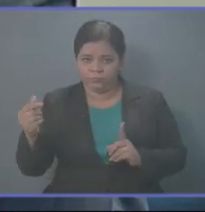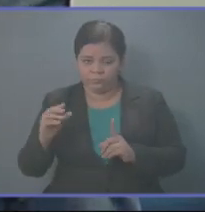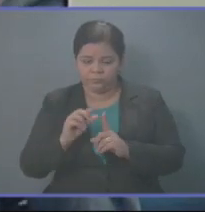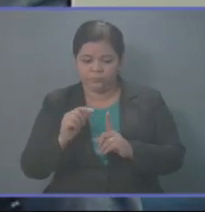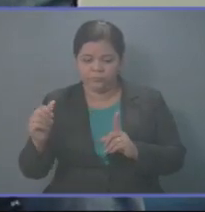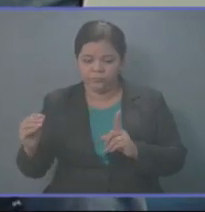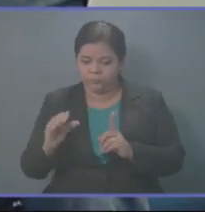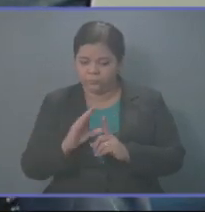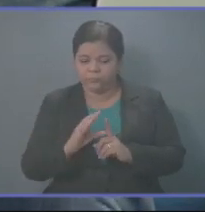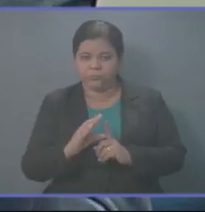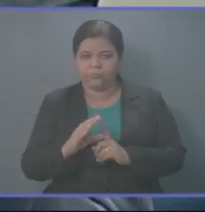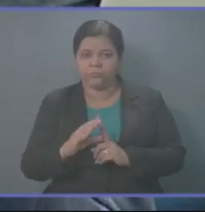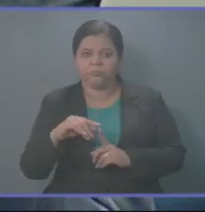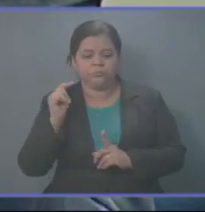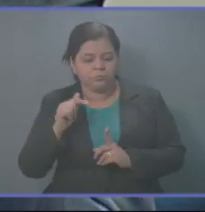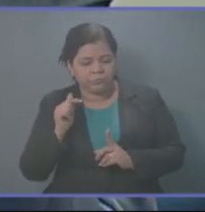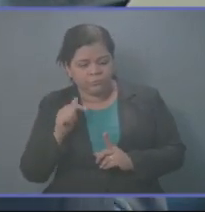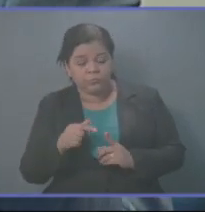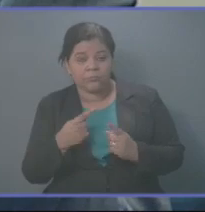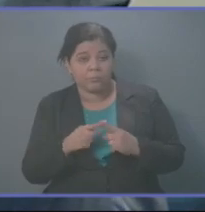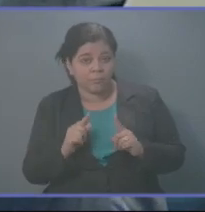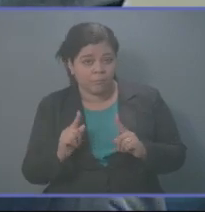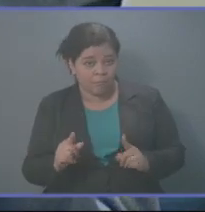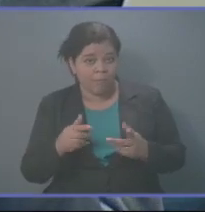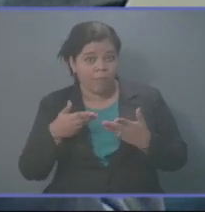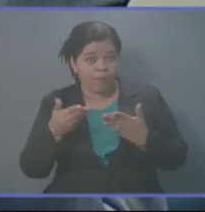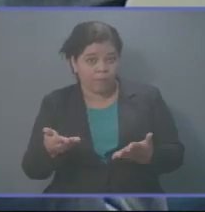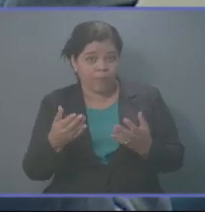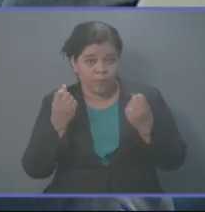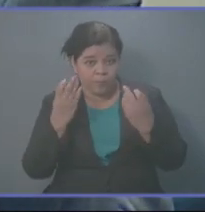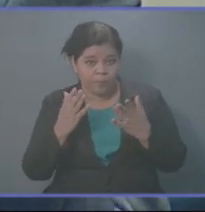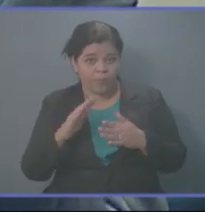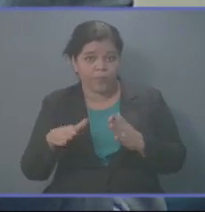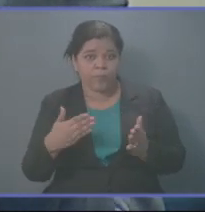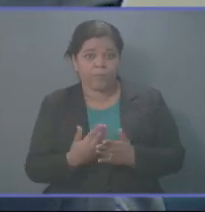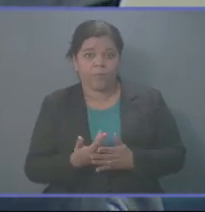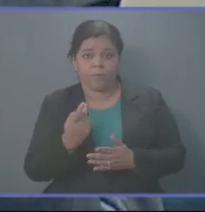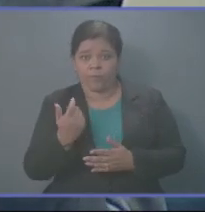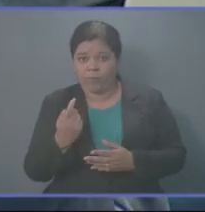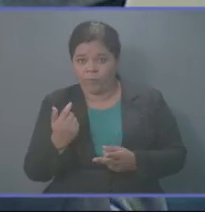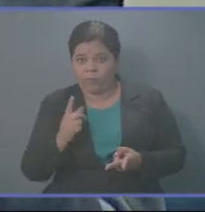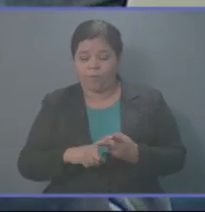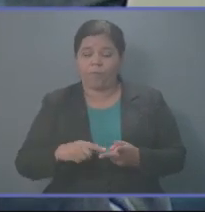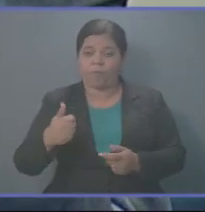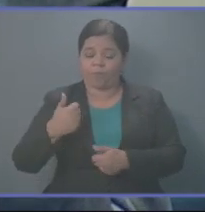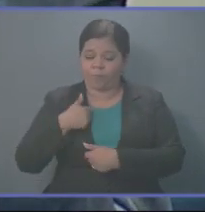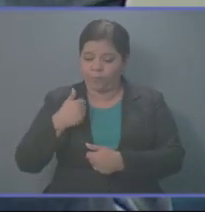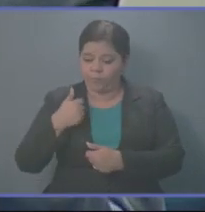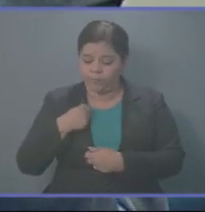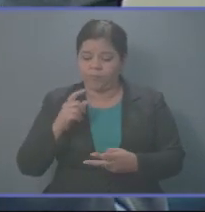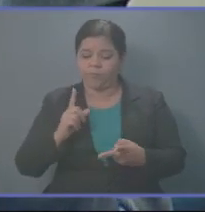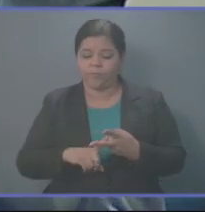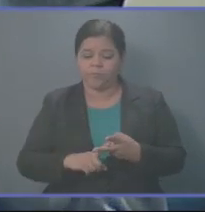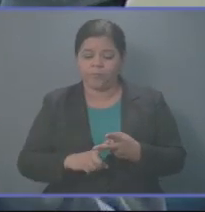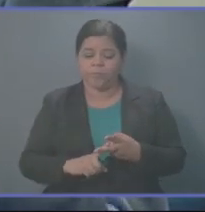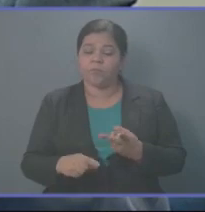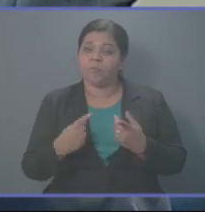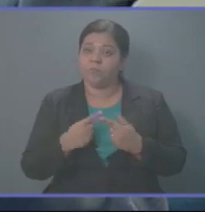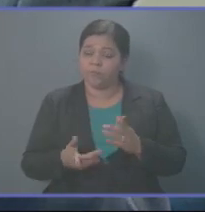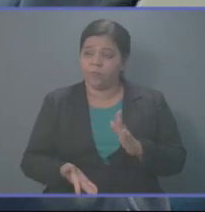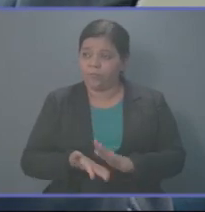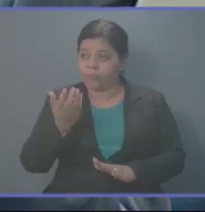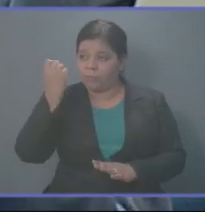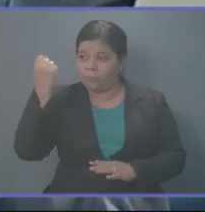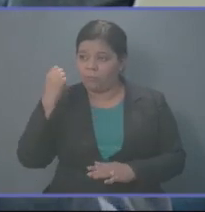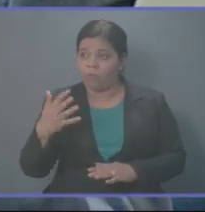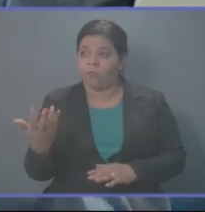Eso ahí está. Pero esto va a venir a ayudarle muchísimo, no solo a los policías, a los soldados, a los custodios, sino que lo importante, y